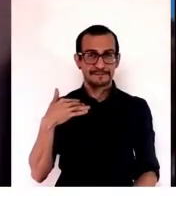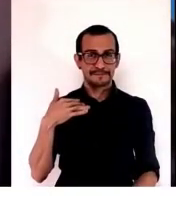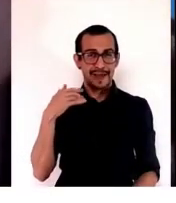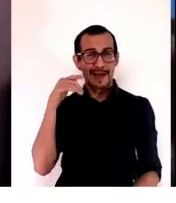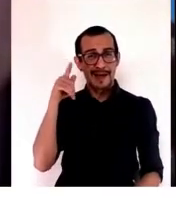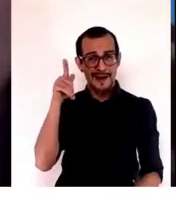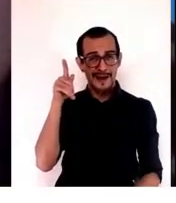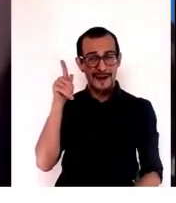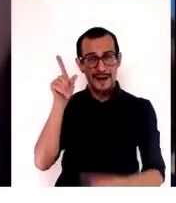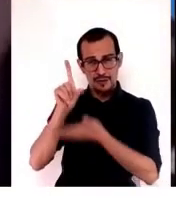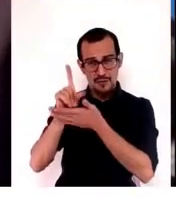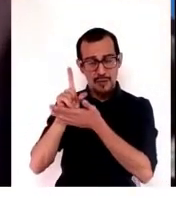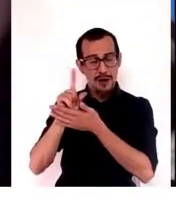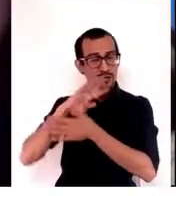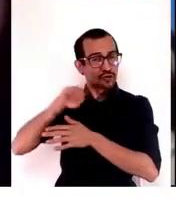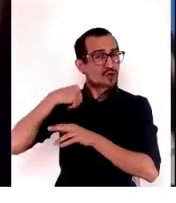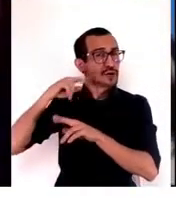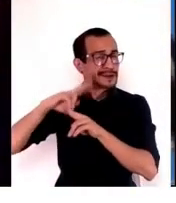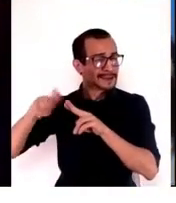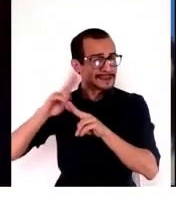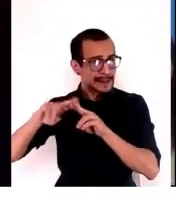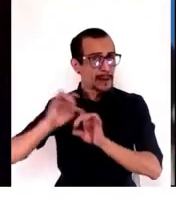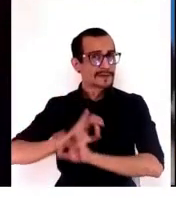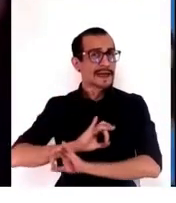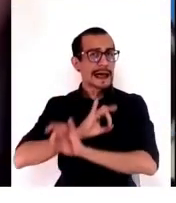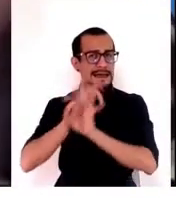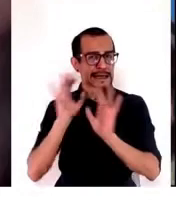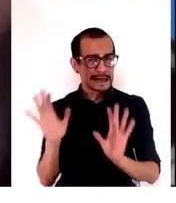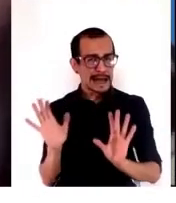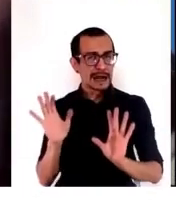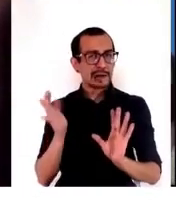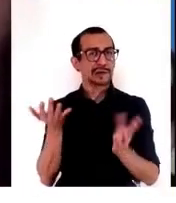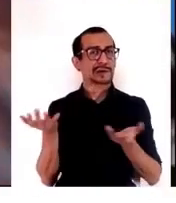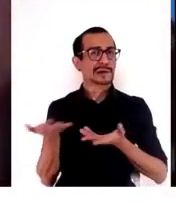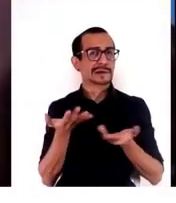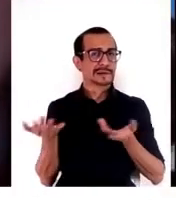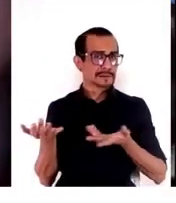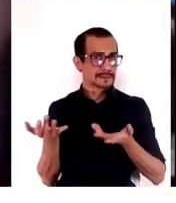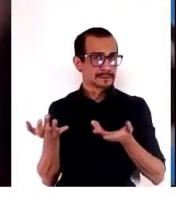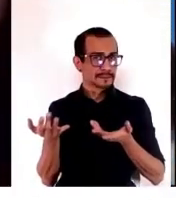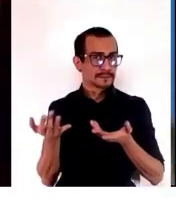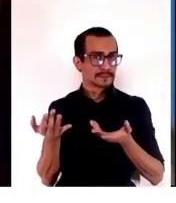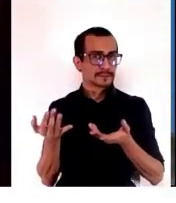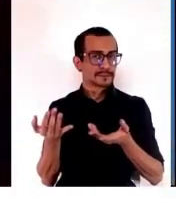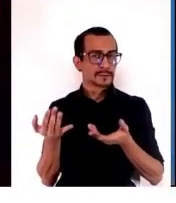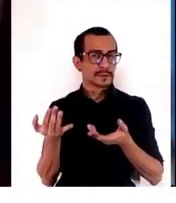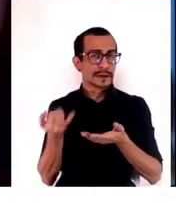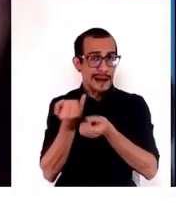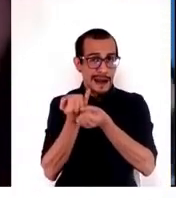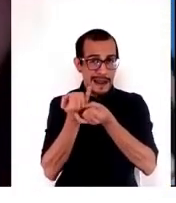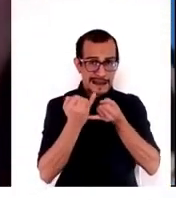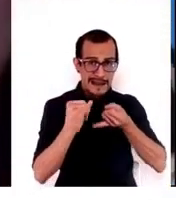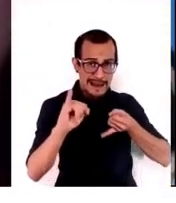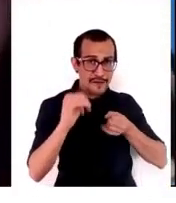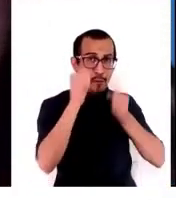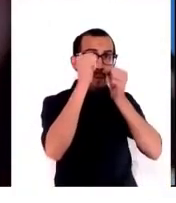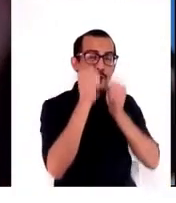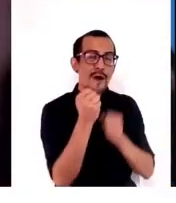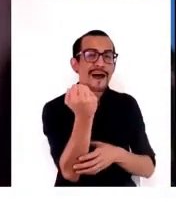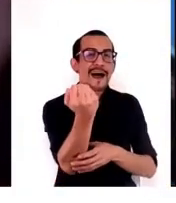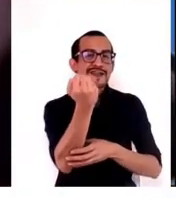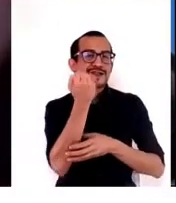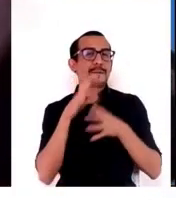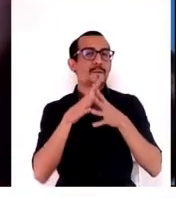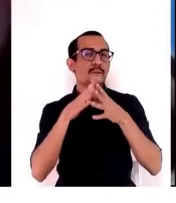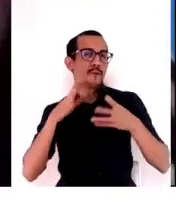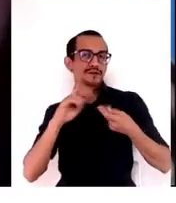hemos hecho que está muy claro que es un engine que puede ayudar mucho a